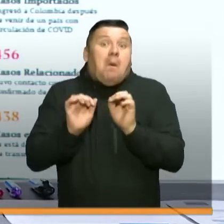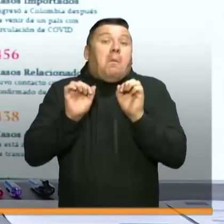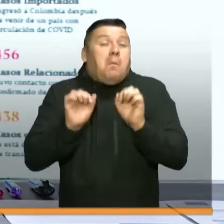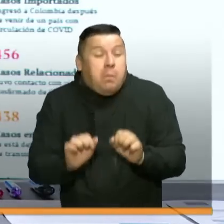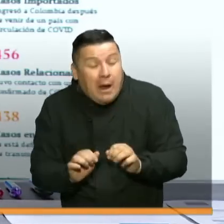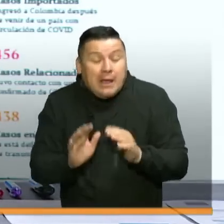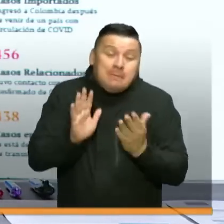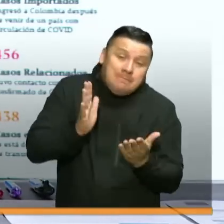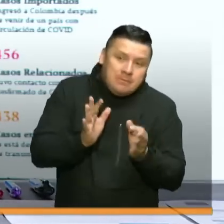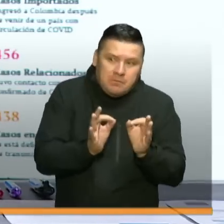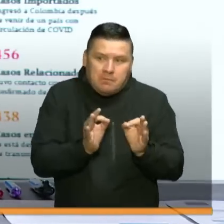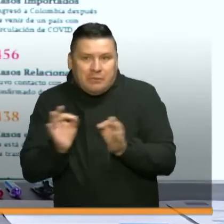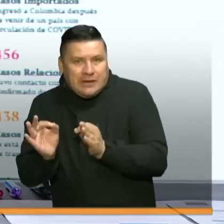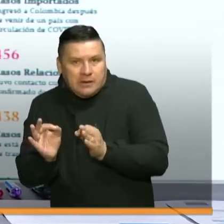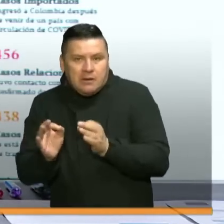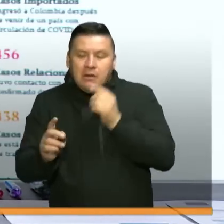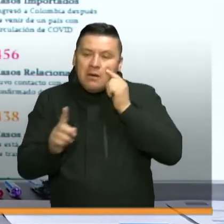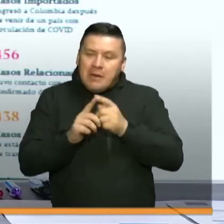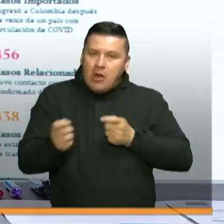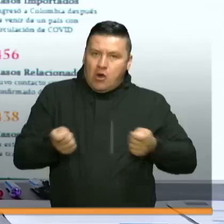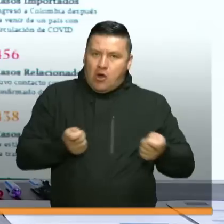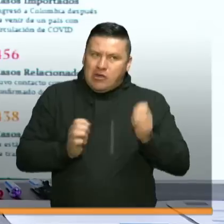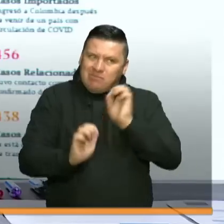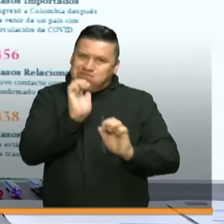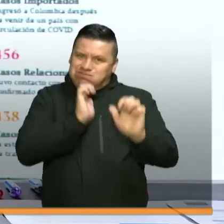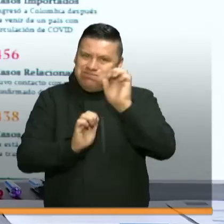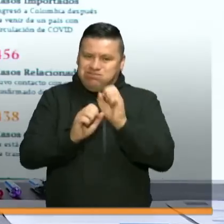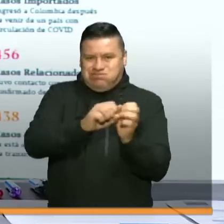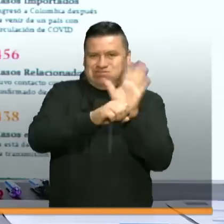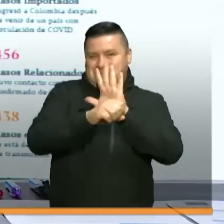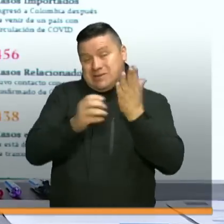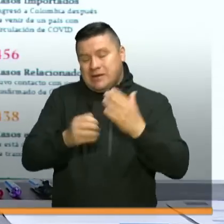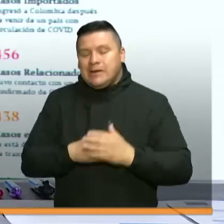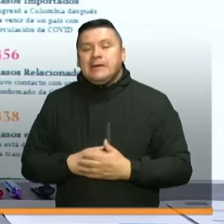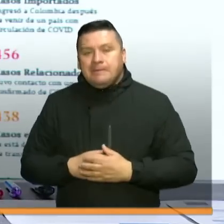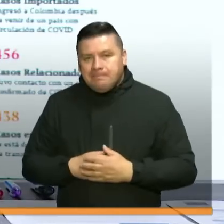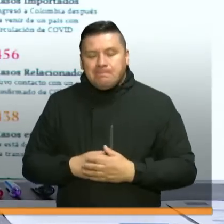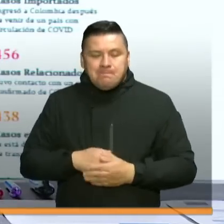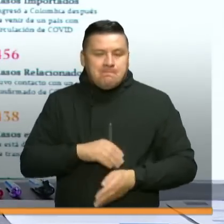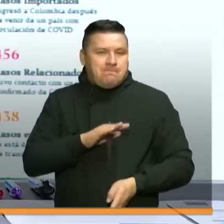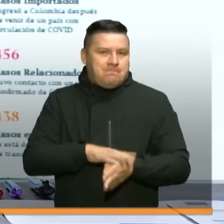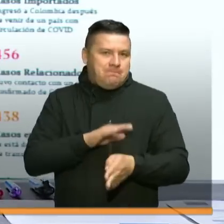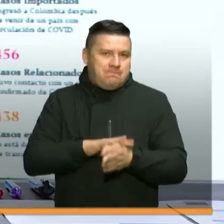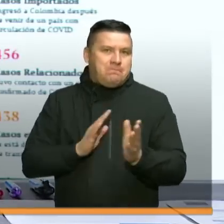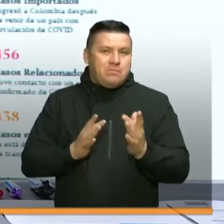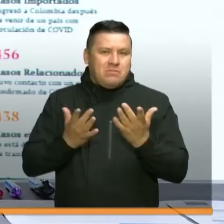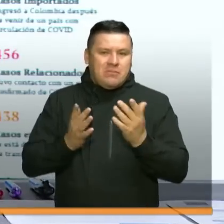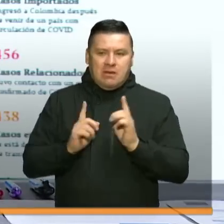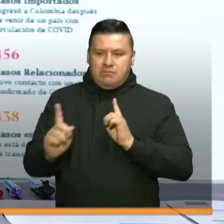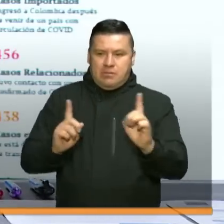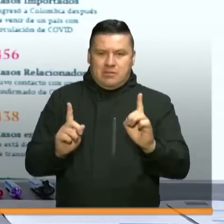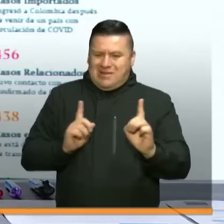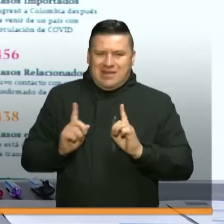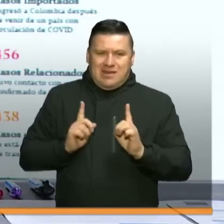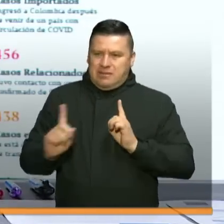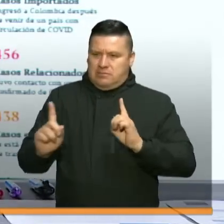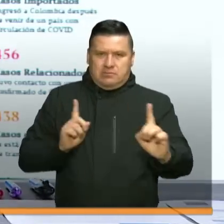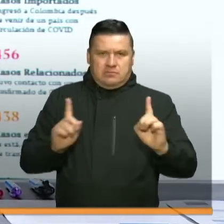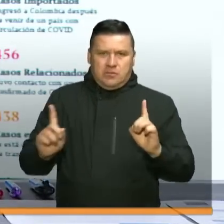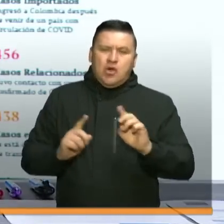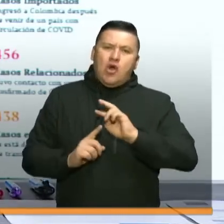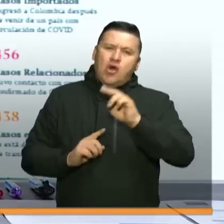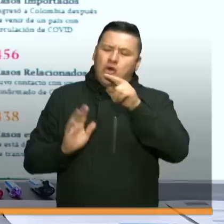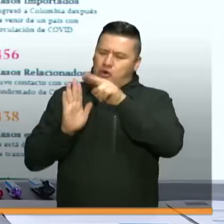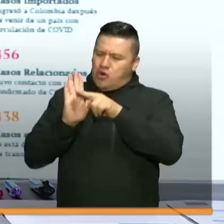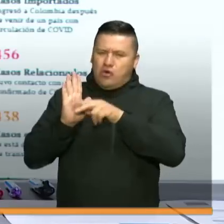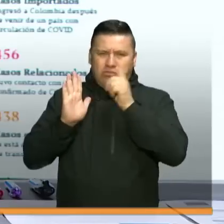de ser necesaria para ejercer el control epidemiológico. De otra manera, seguir manteniendo las prácticas de distanciamiento, adquirir otros